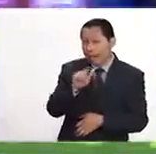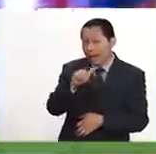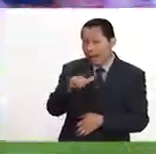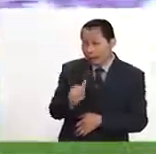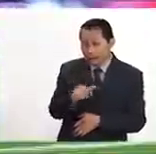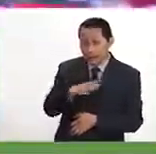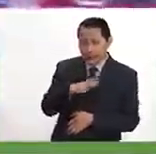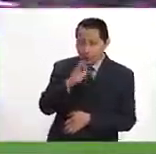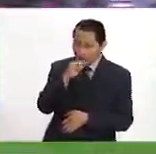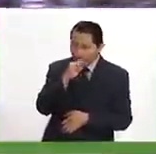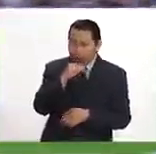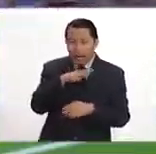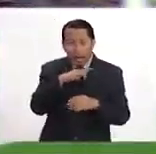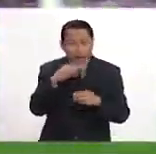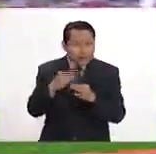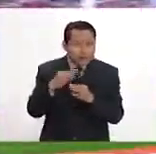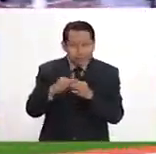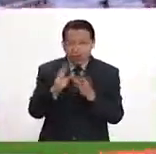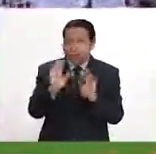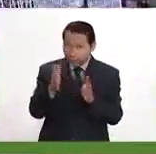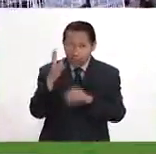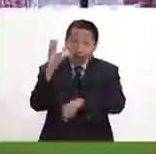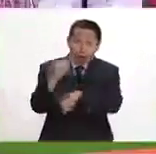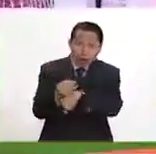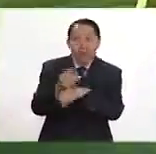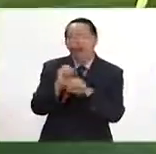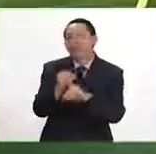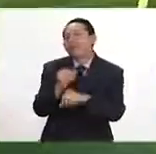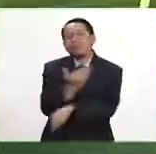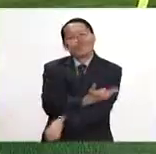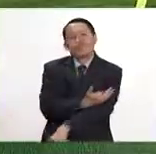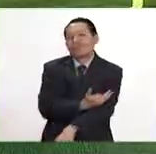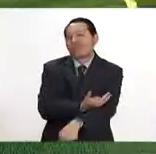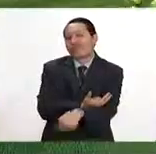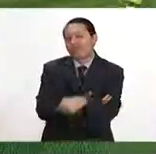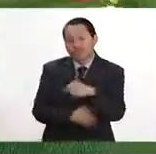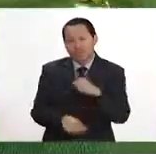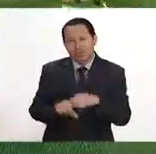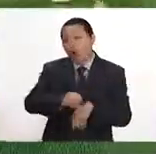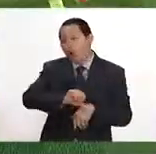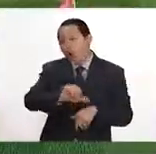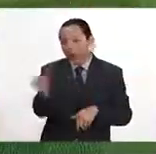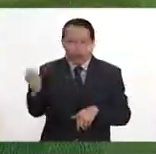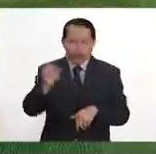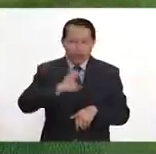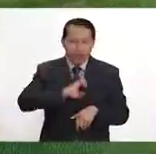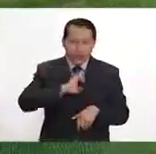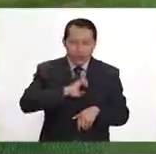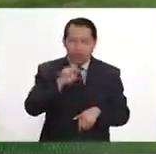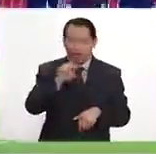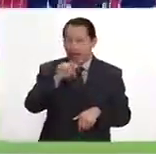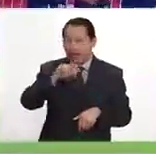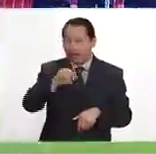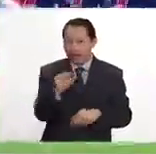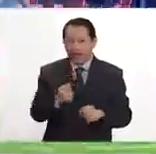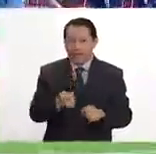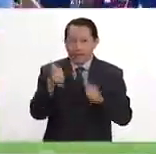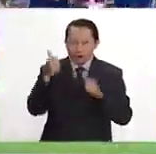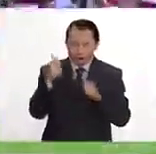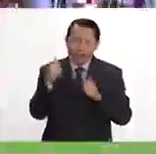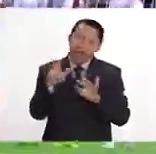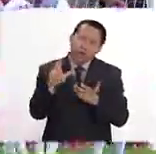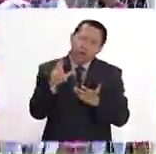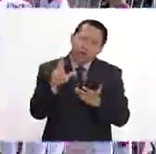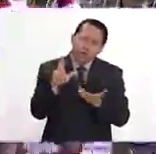tener al equipo como debe de funcionar? ¿O ya es demasiado tarde y lo tendrá que disfrutar otro técnico y Palencia quedará afuera? Y no por